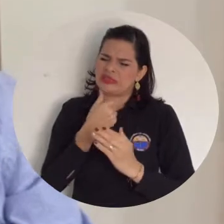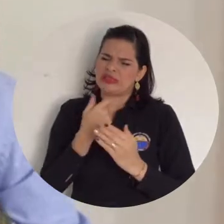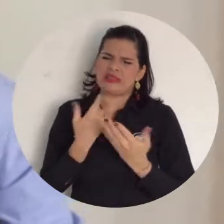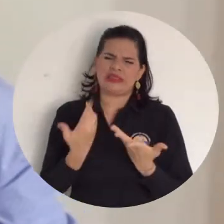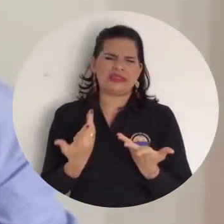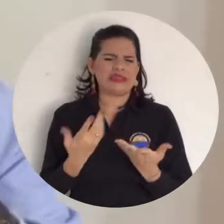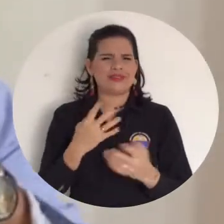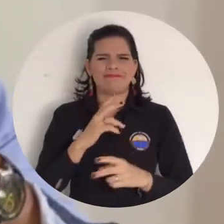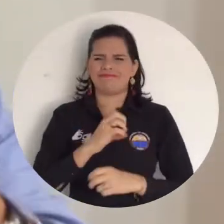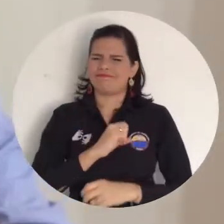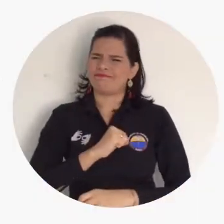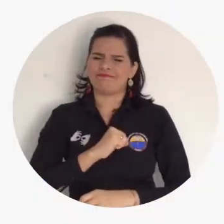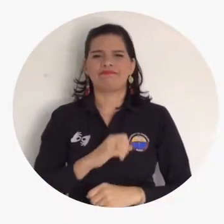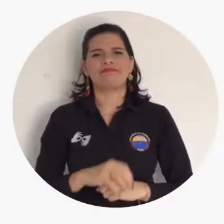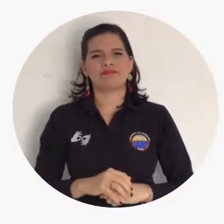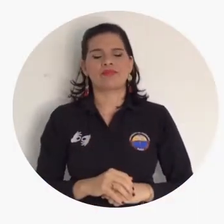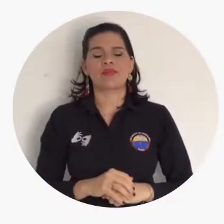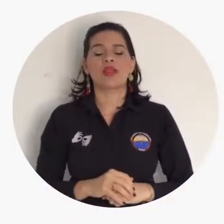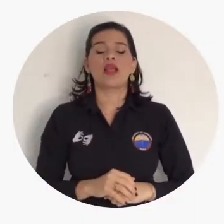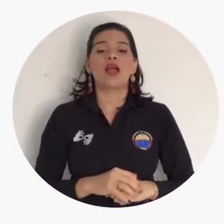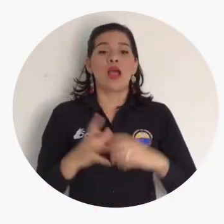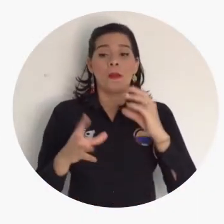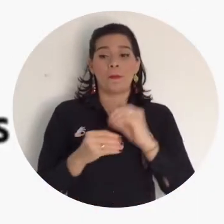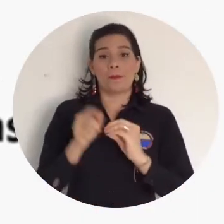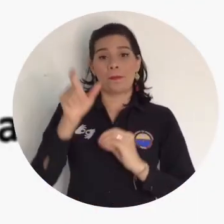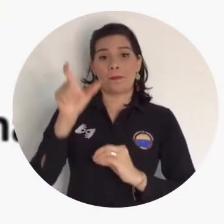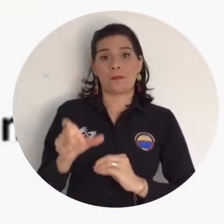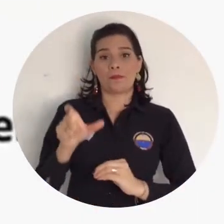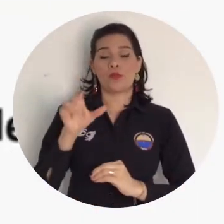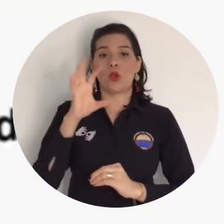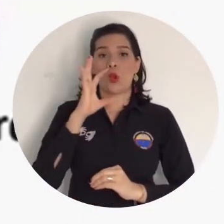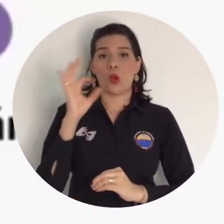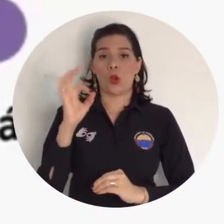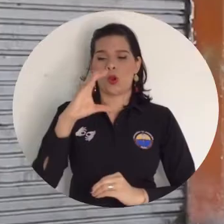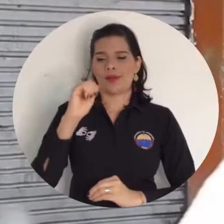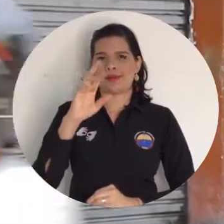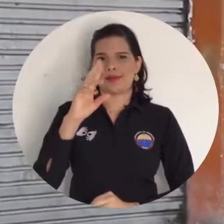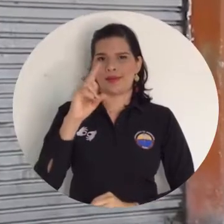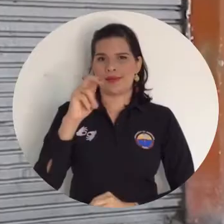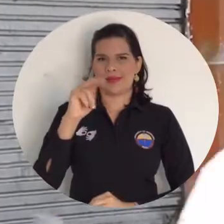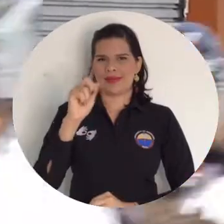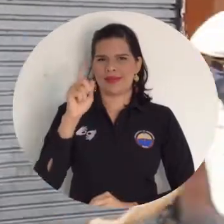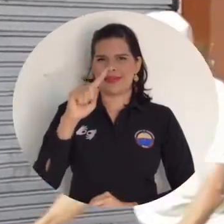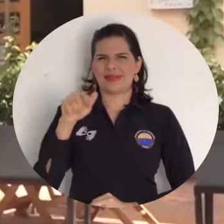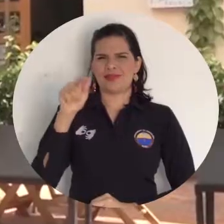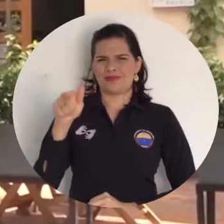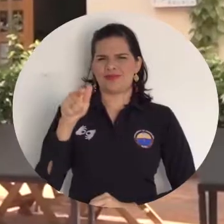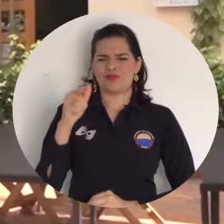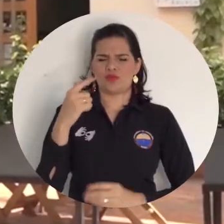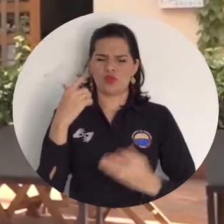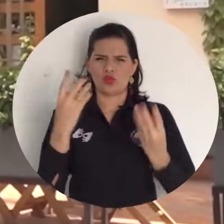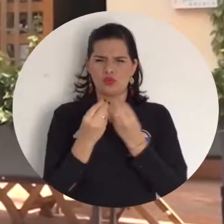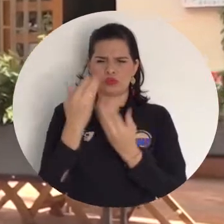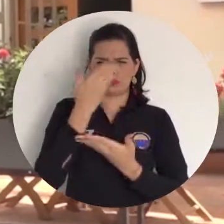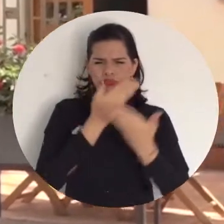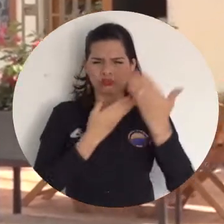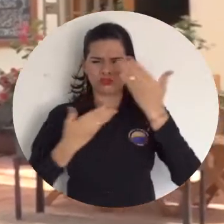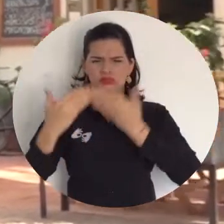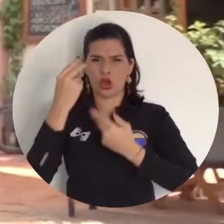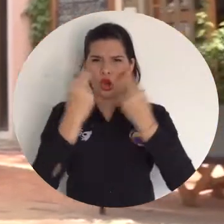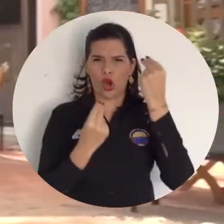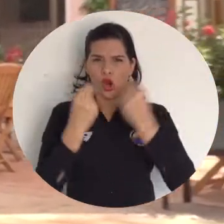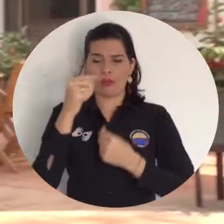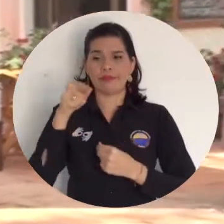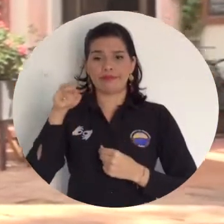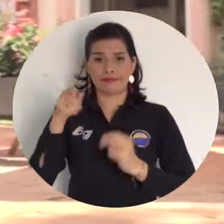economista magíster Jaime Morón Cárdenas, director del Grupo de Análisis en Ciencias Económicas, abordó las repercusiones en el contexto distrital y